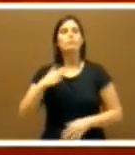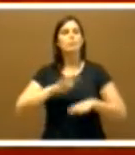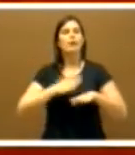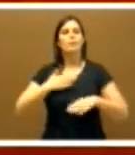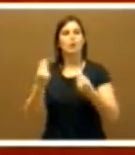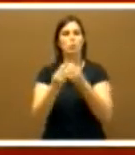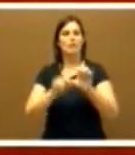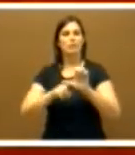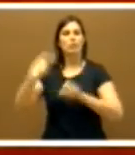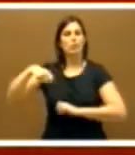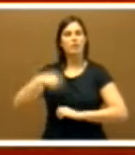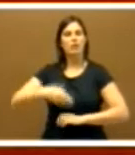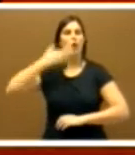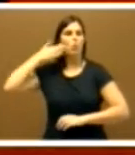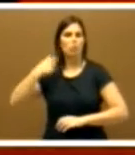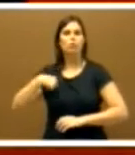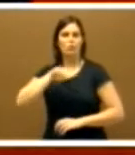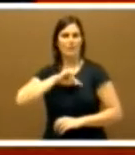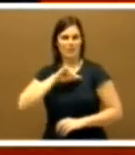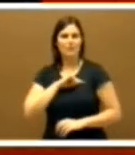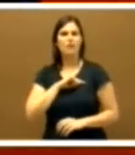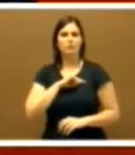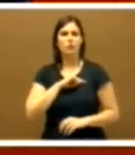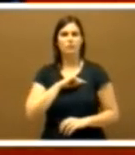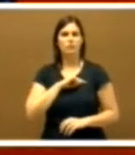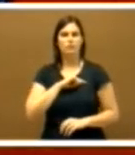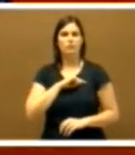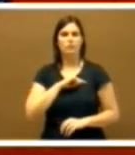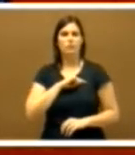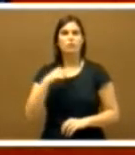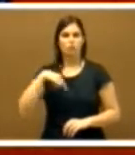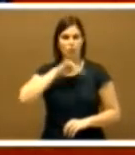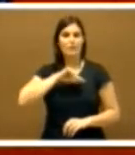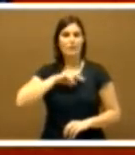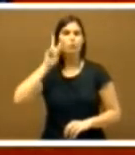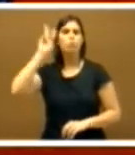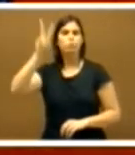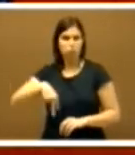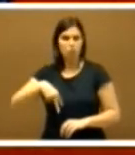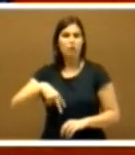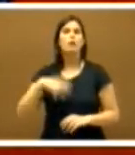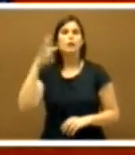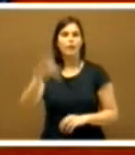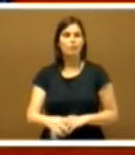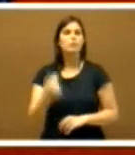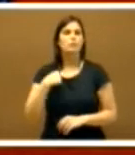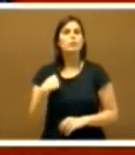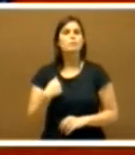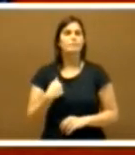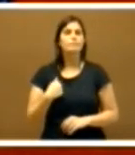Junta de Extremadura durante este tiempo. Me siento profundamente reconocido por ello y al mismo tiempo también